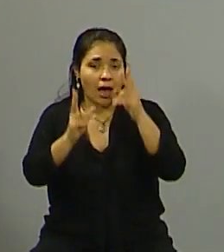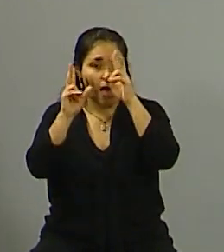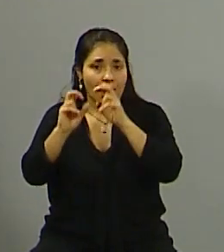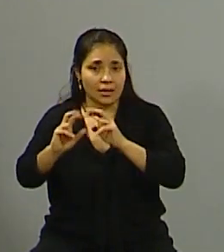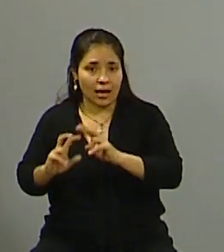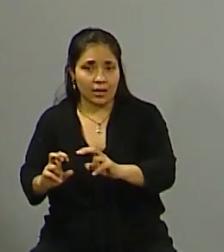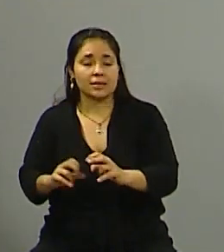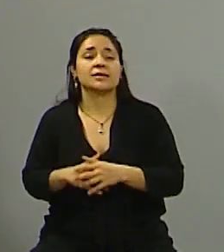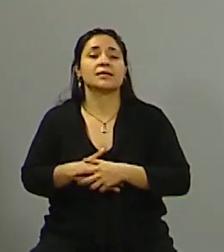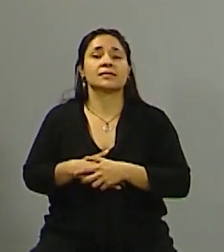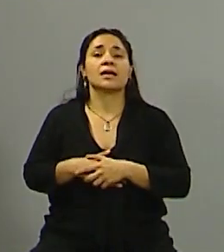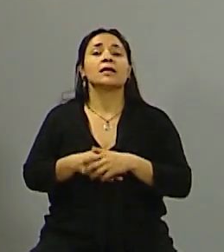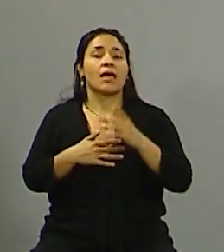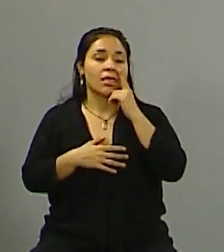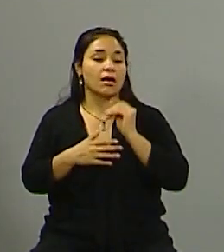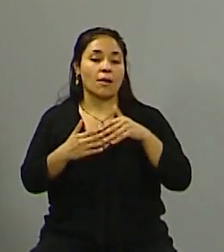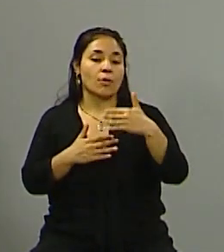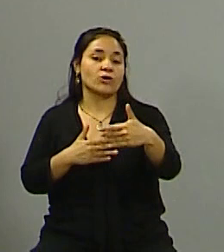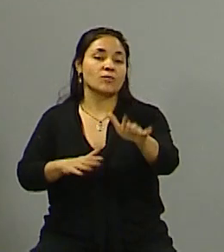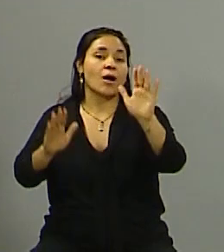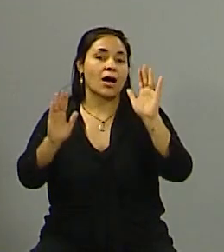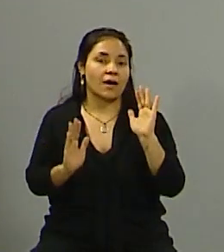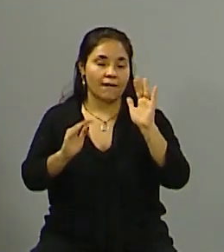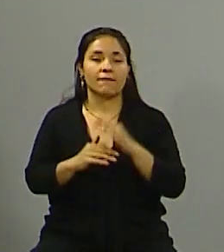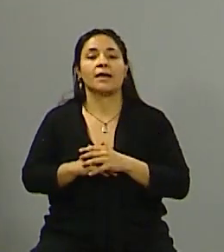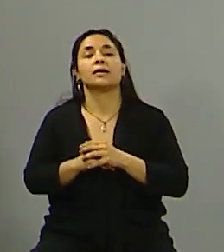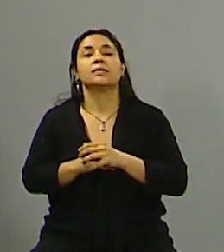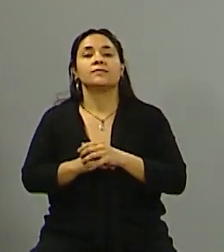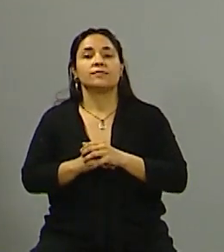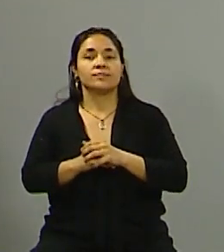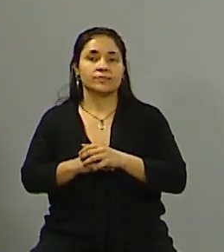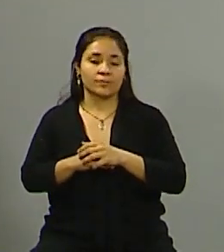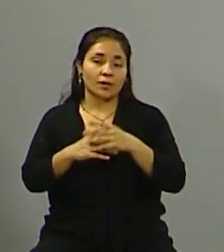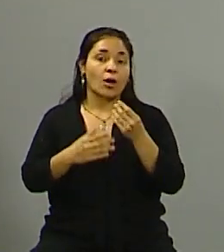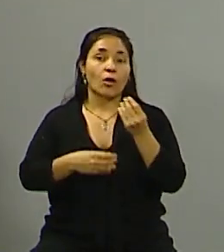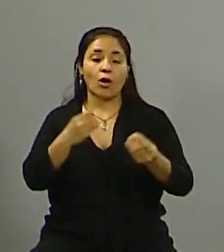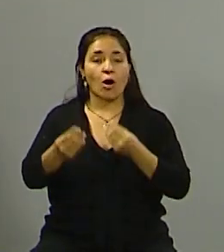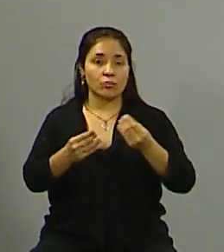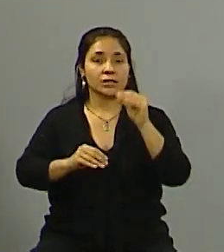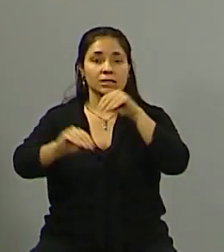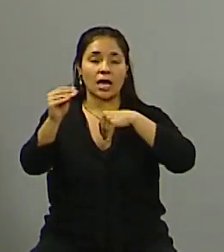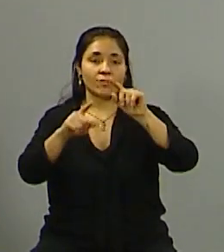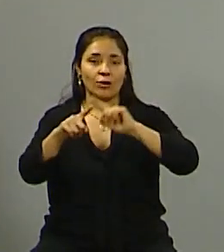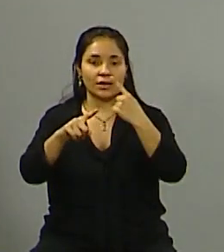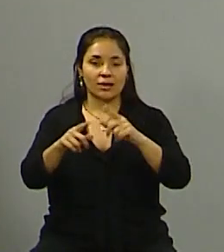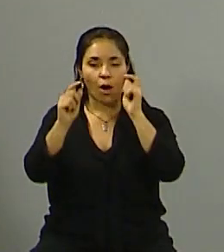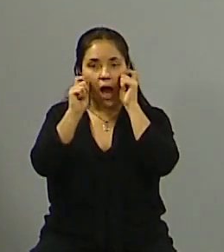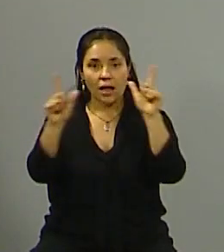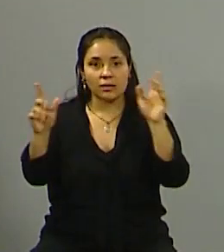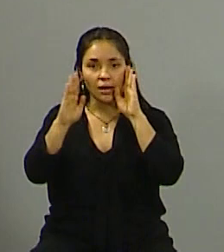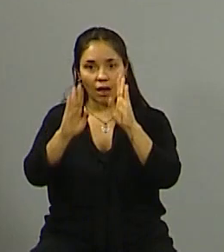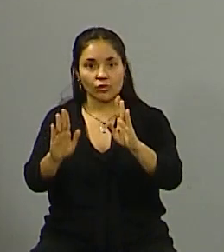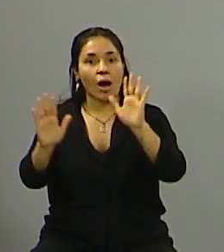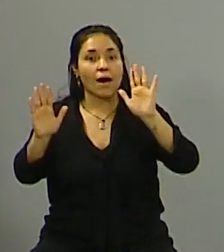seguramente se seguirá dando en los próximos días y por supuesto nosotros nos vamos a estar ajenos aquí en chat político a ese tema pero lo queríamos